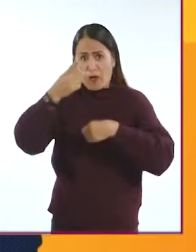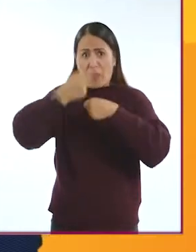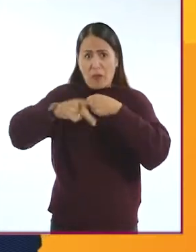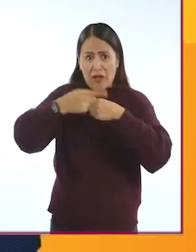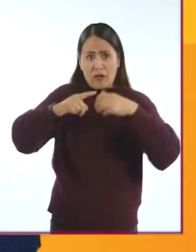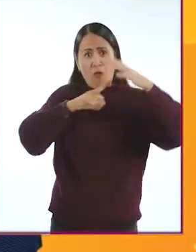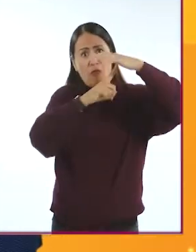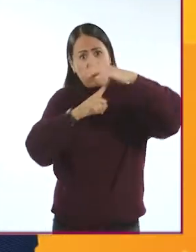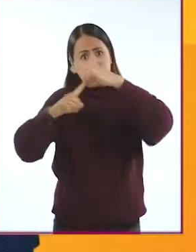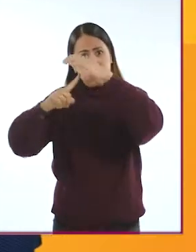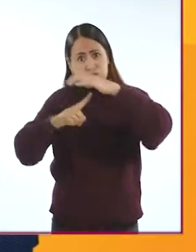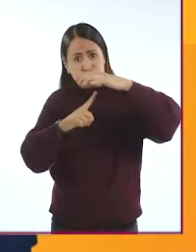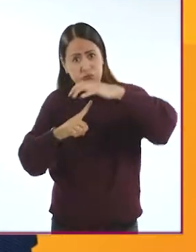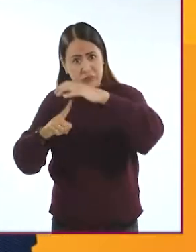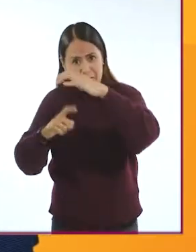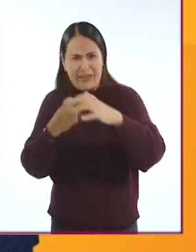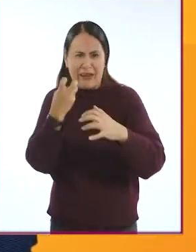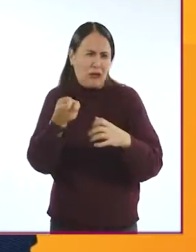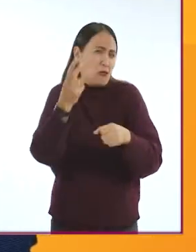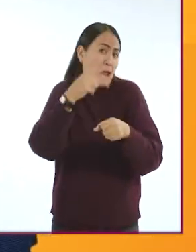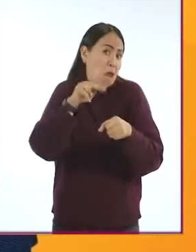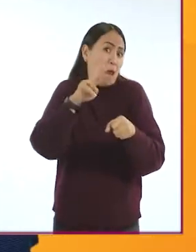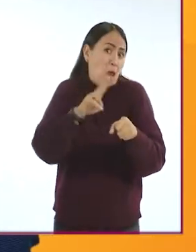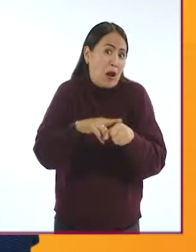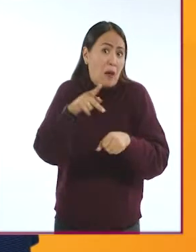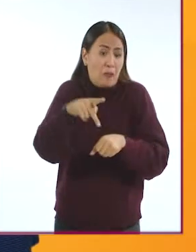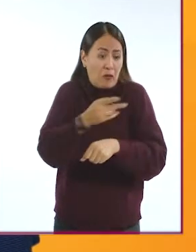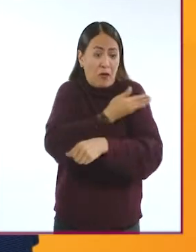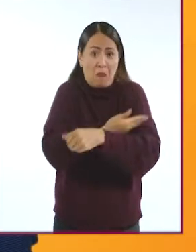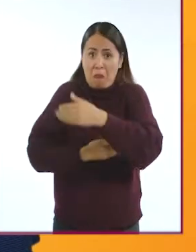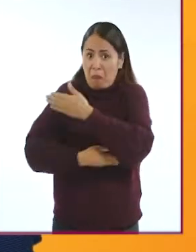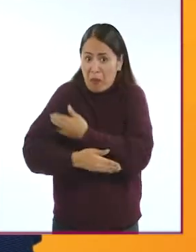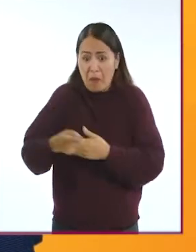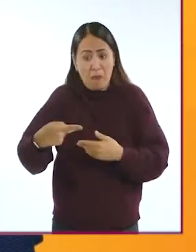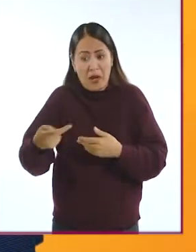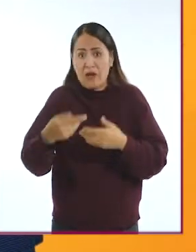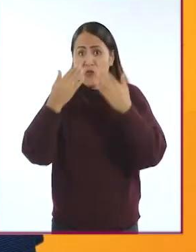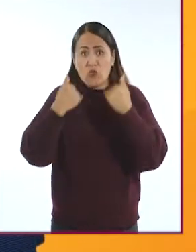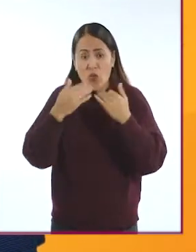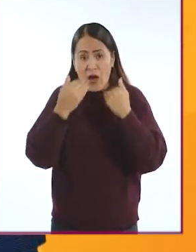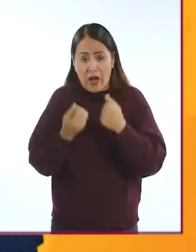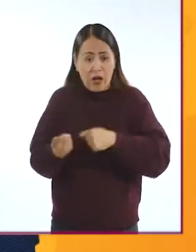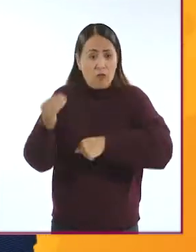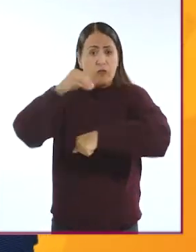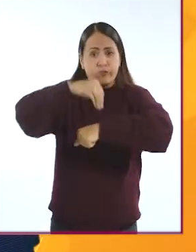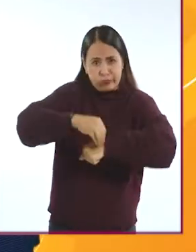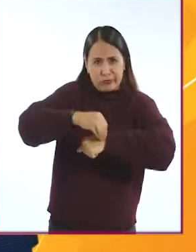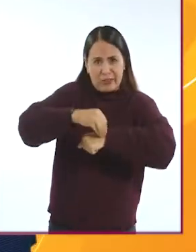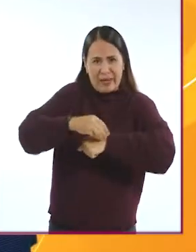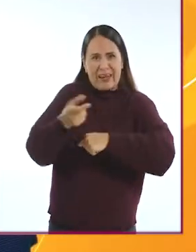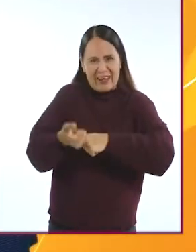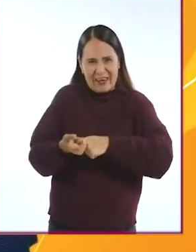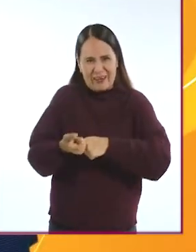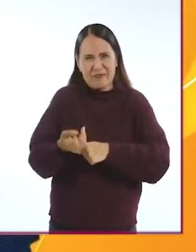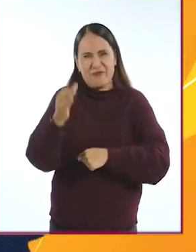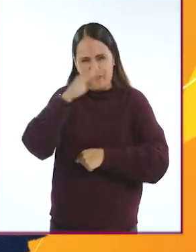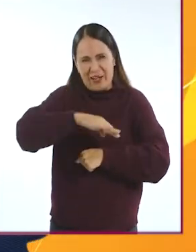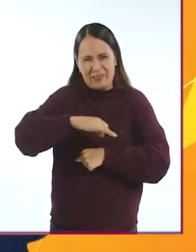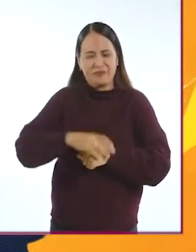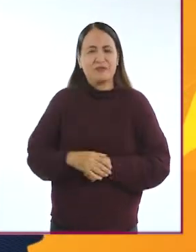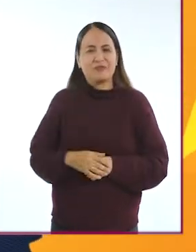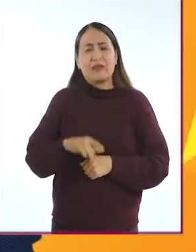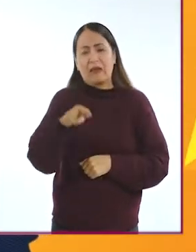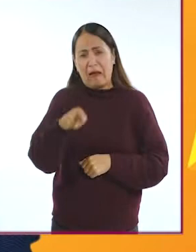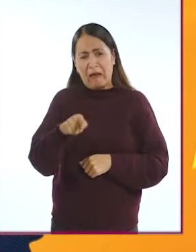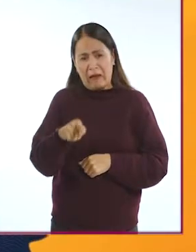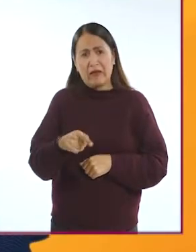extremos como el salto en paracaídas. Parece muy común, ¿no? Pero él no tiene brazos ni piernas. Utiliza prótesis que sustituyen sus miembros. Y este